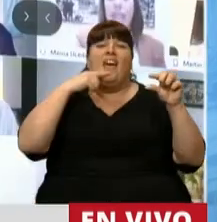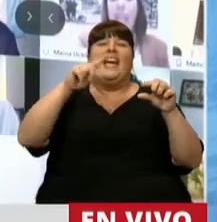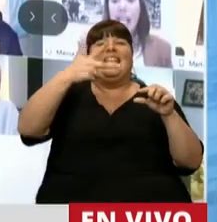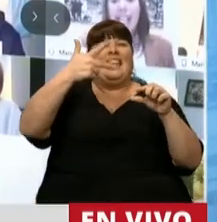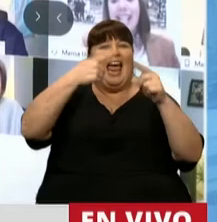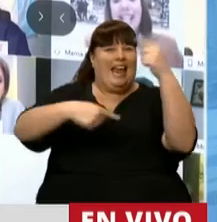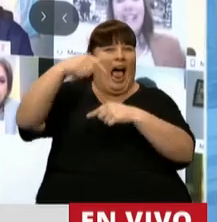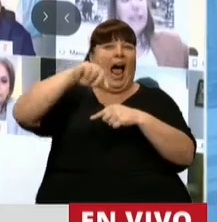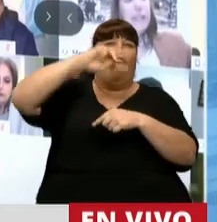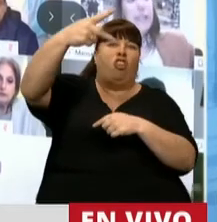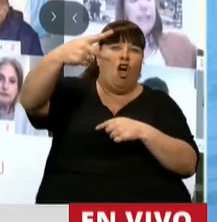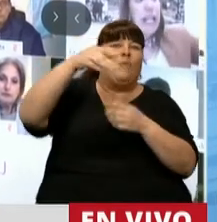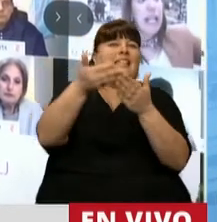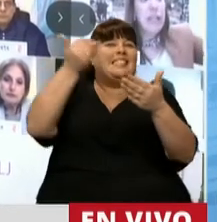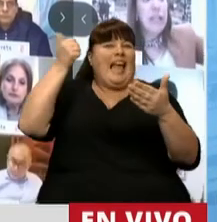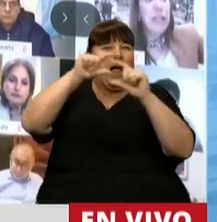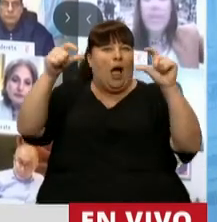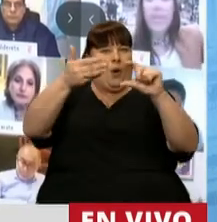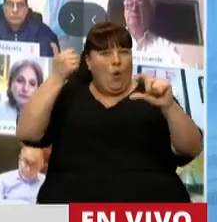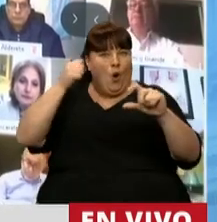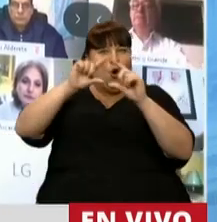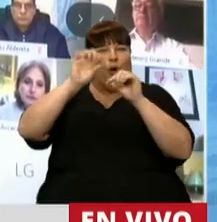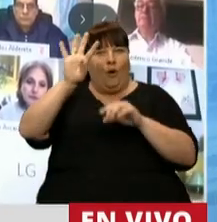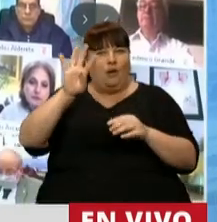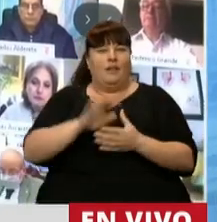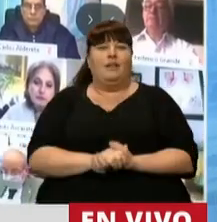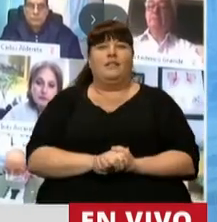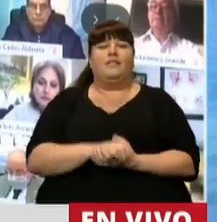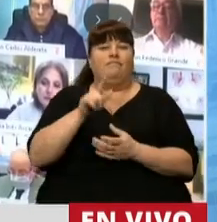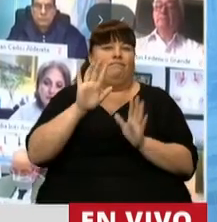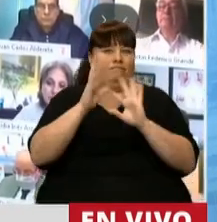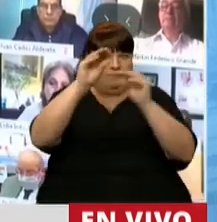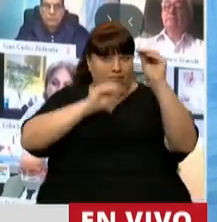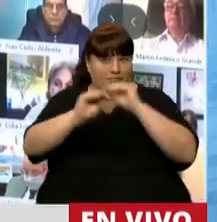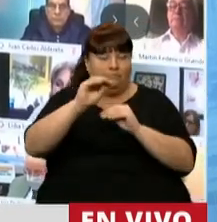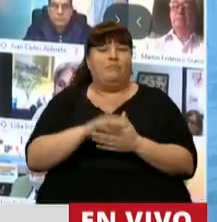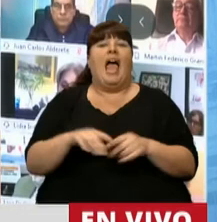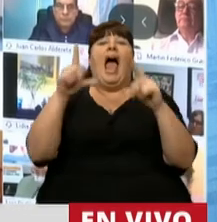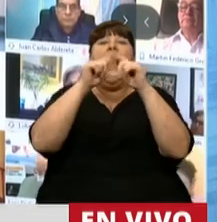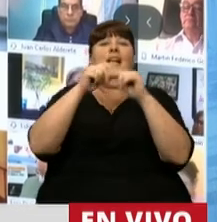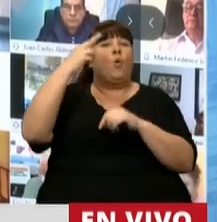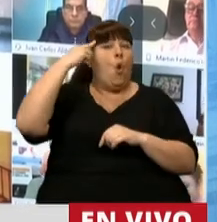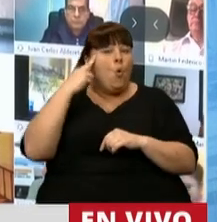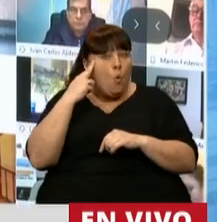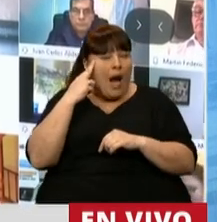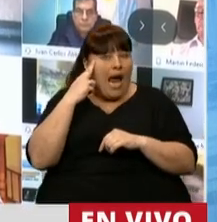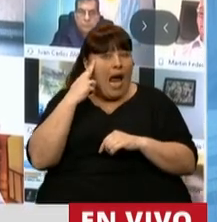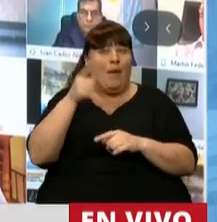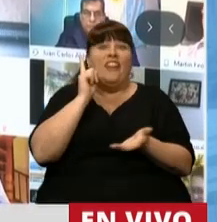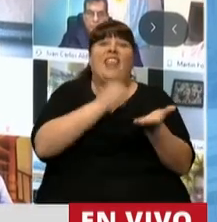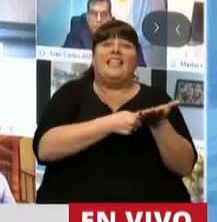decía tercero, pasa a llamarse segundo porque hemos sacado un párrafo del artículo 4, eso es de forma, el artículo 9 del